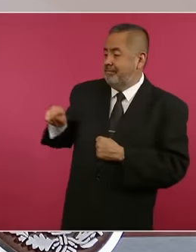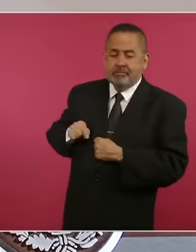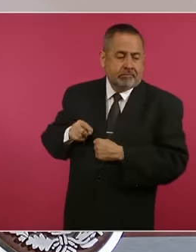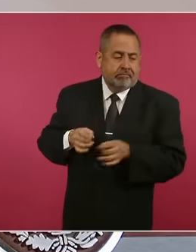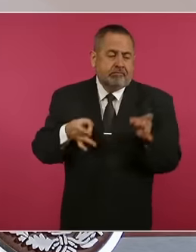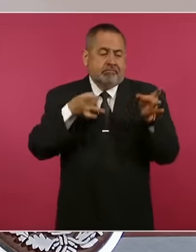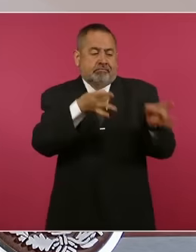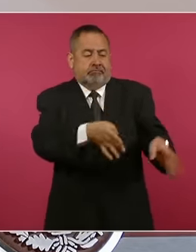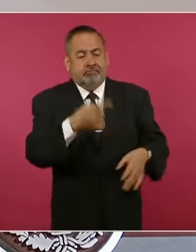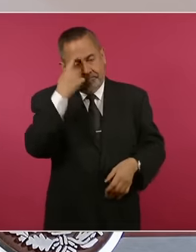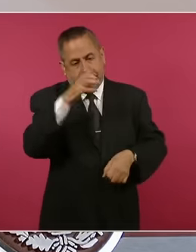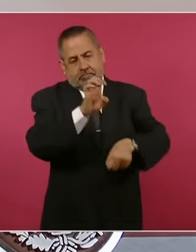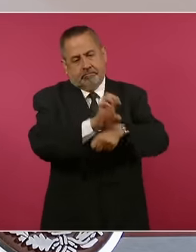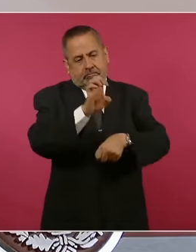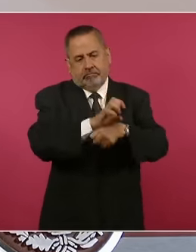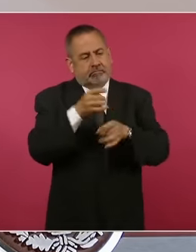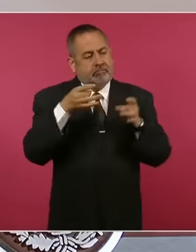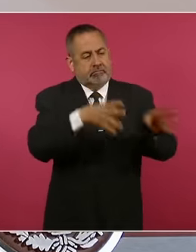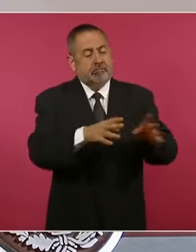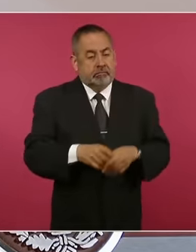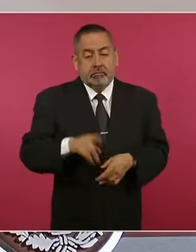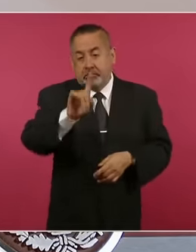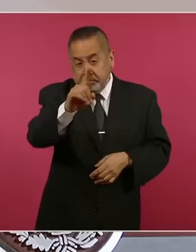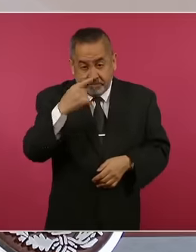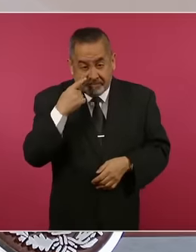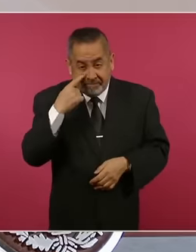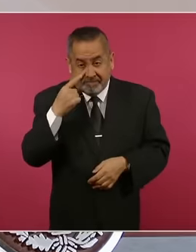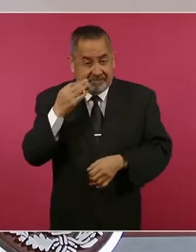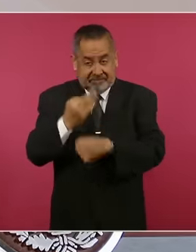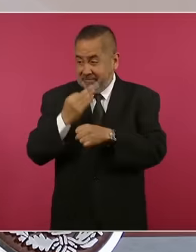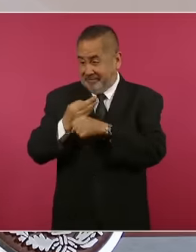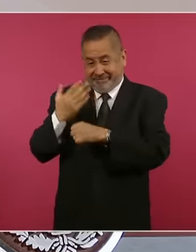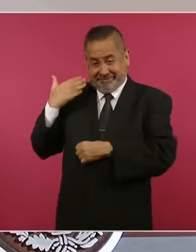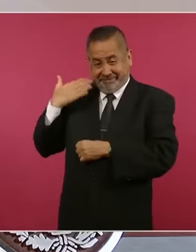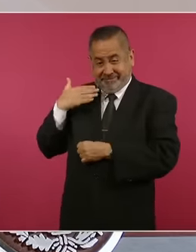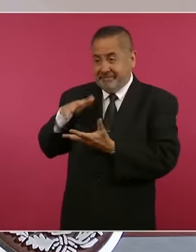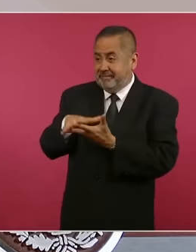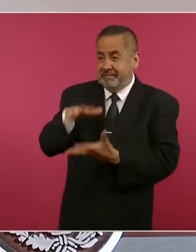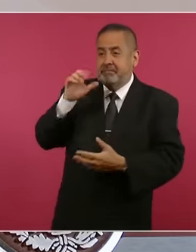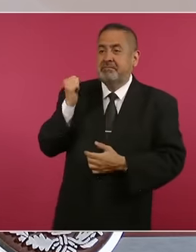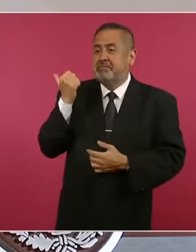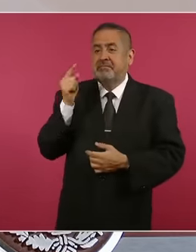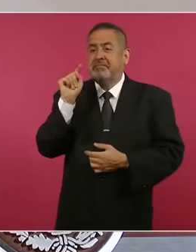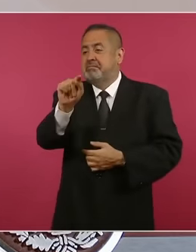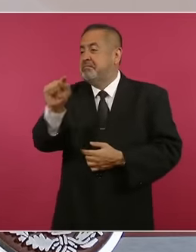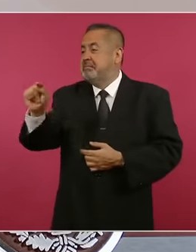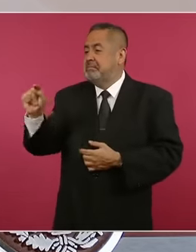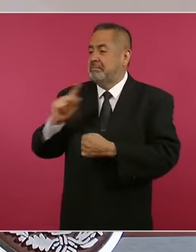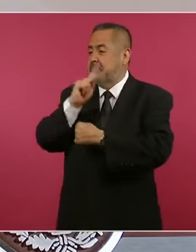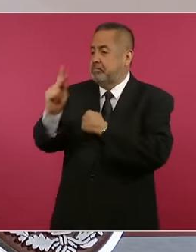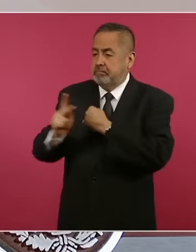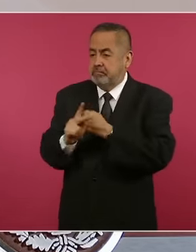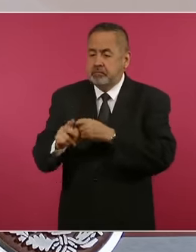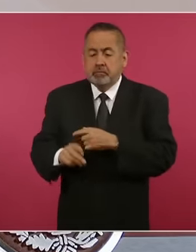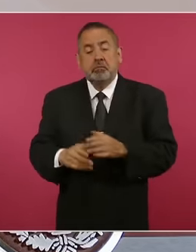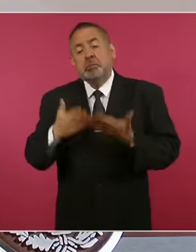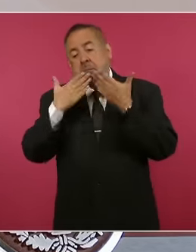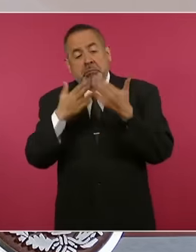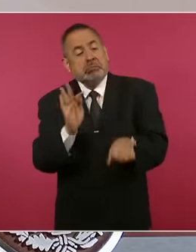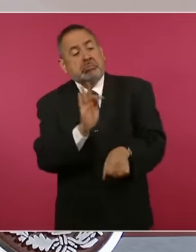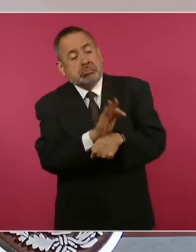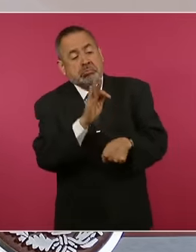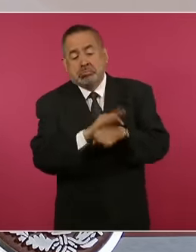de la comunidad internacional. No ha habido ni un solo país que se haya pronunciado en contra